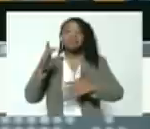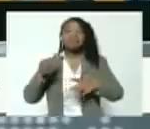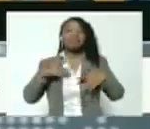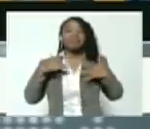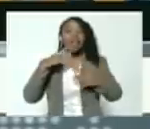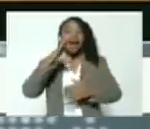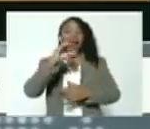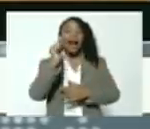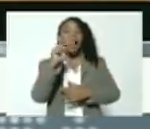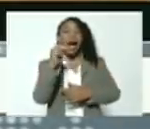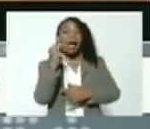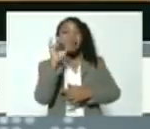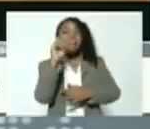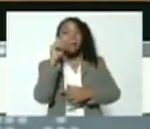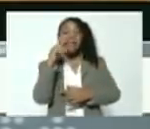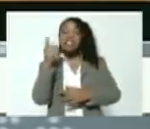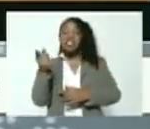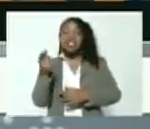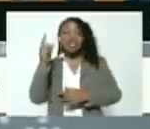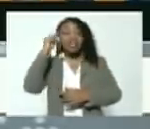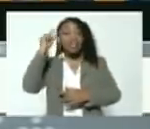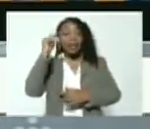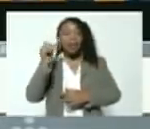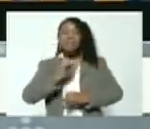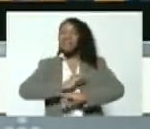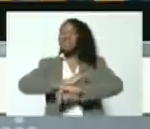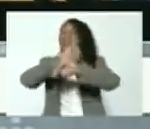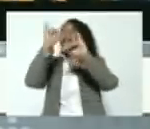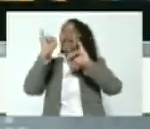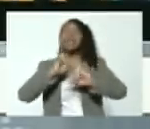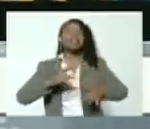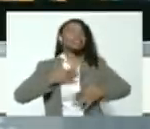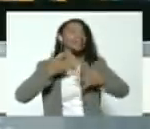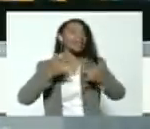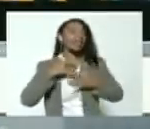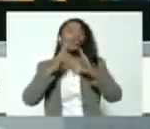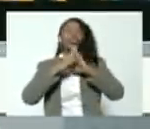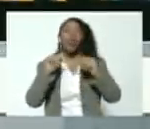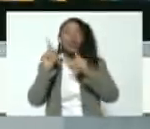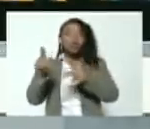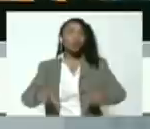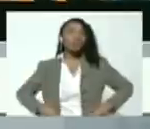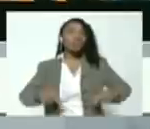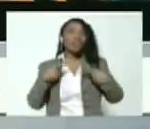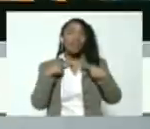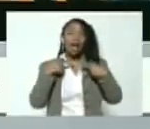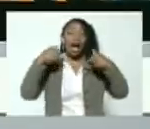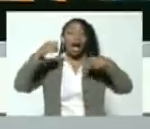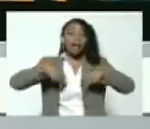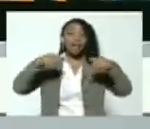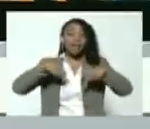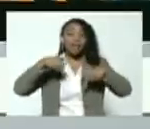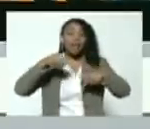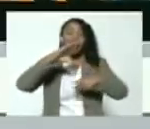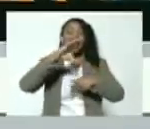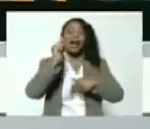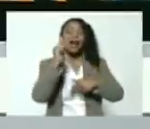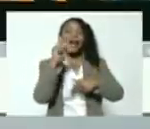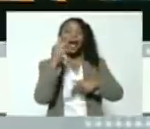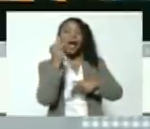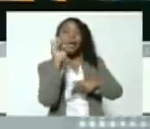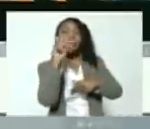Canaima el día más feliz de toda su vida. En nuestra Canaima amada,